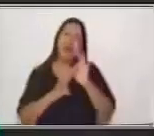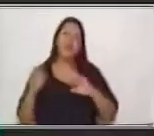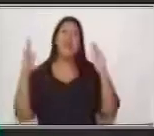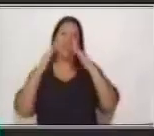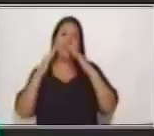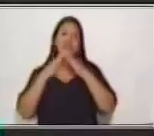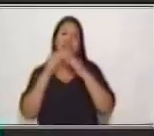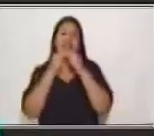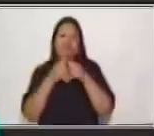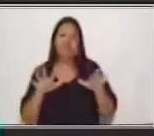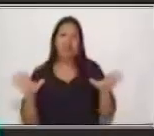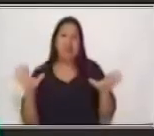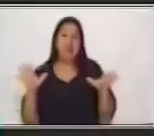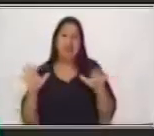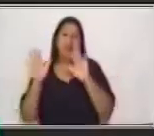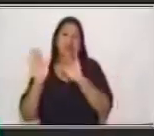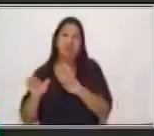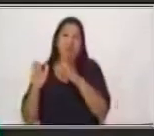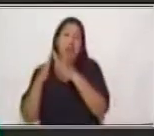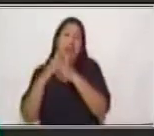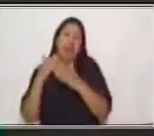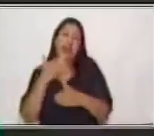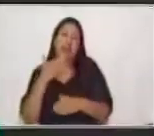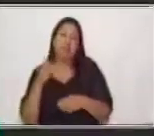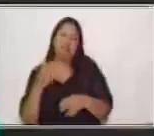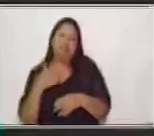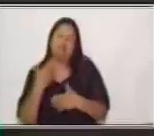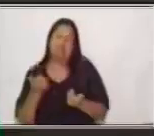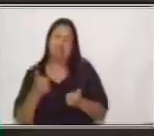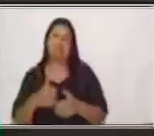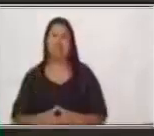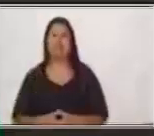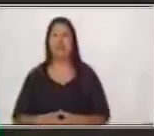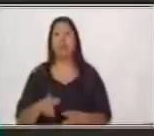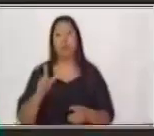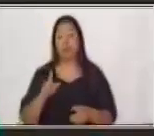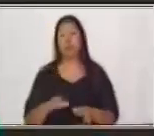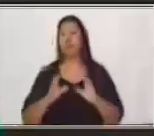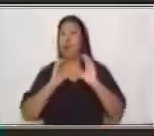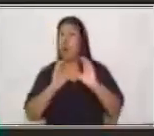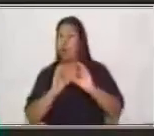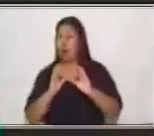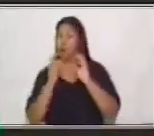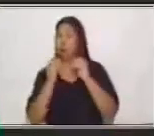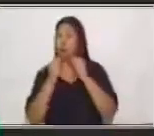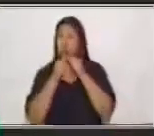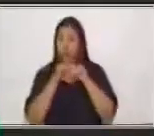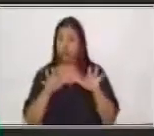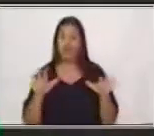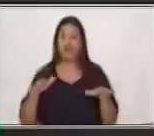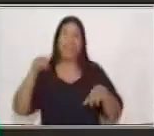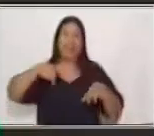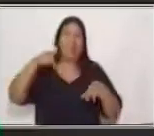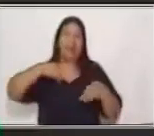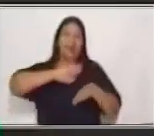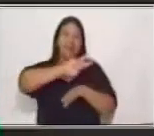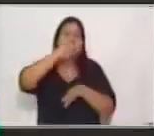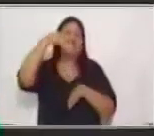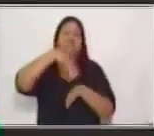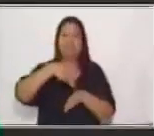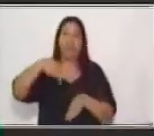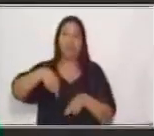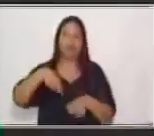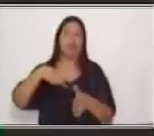importante que es el cuidado de los animales, verdad, porque son parte de los seres vivos y de la fauna de nuestro bello país. Muy bien,